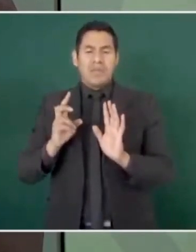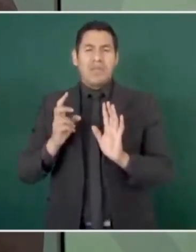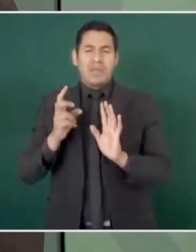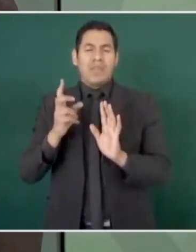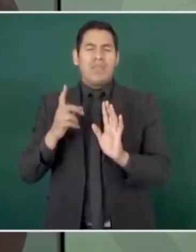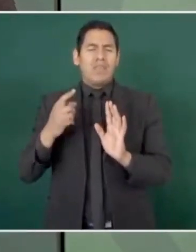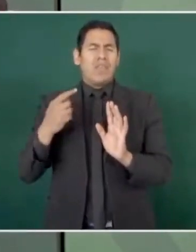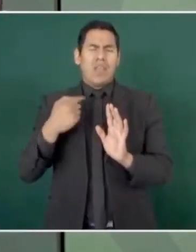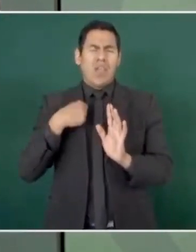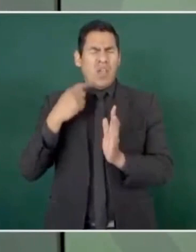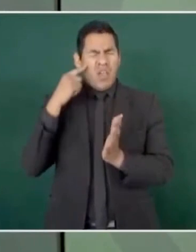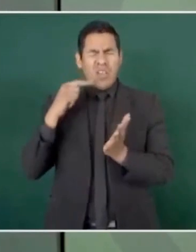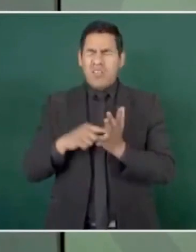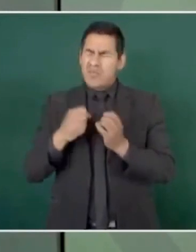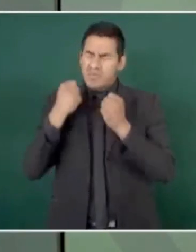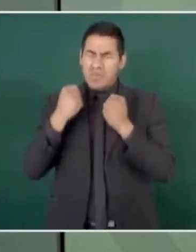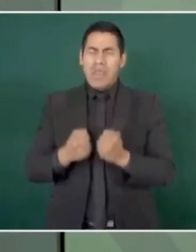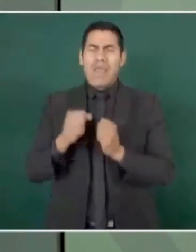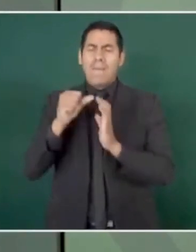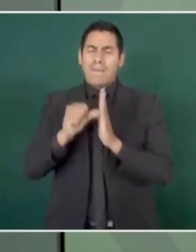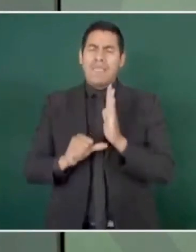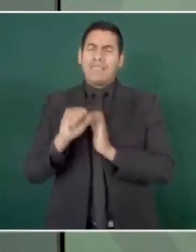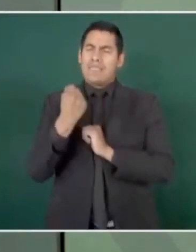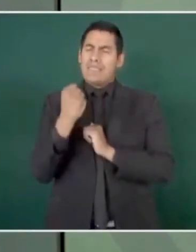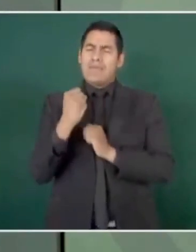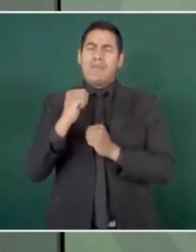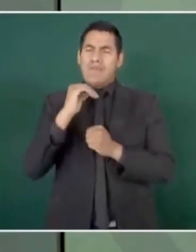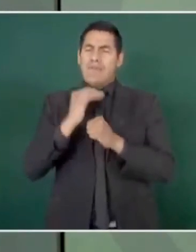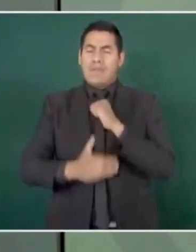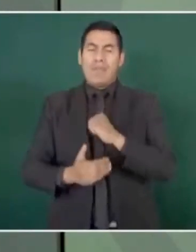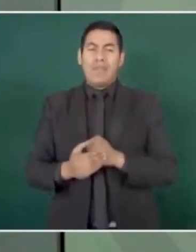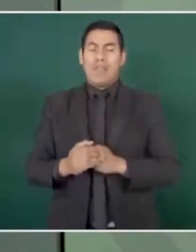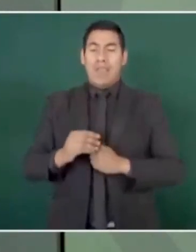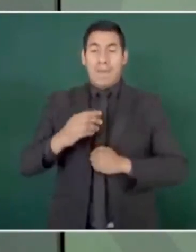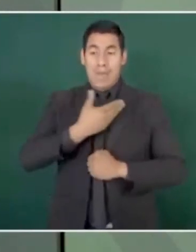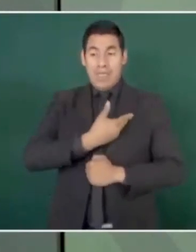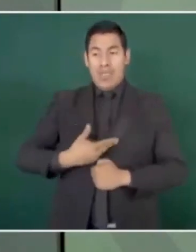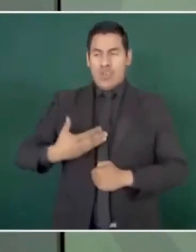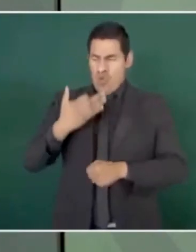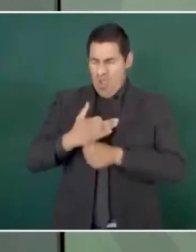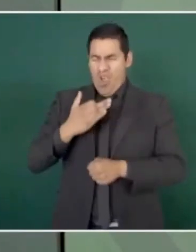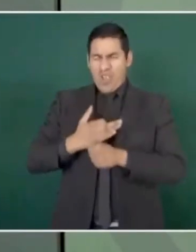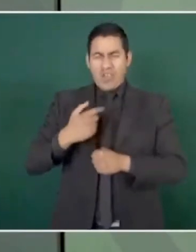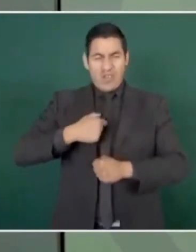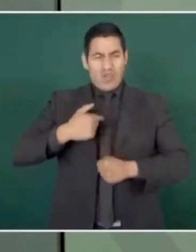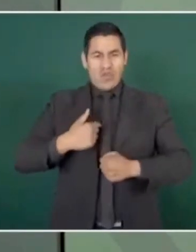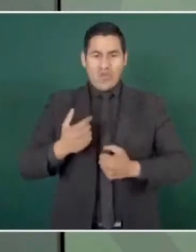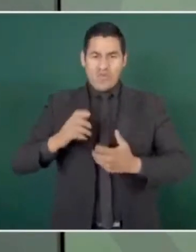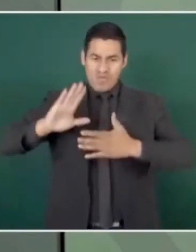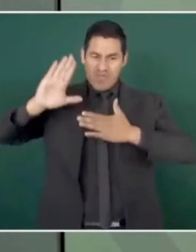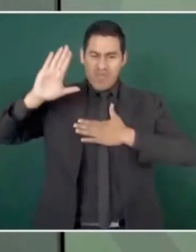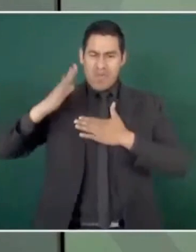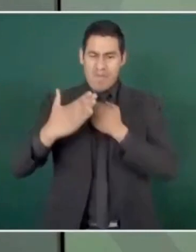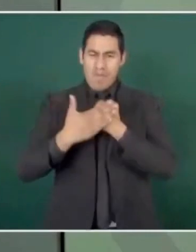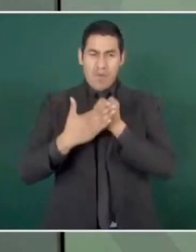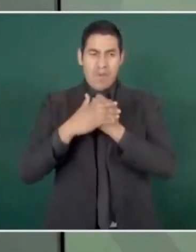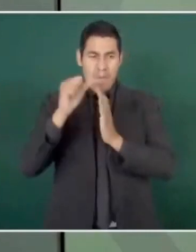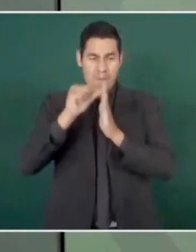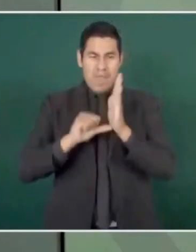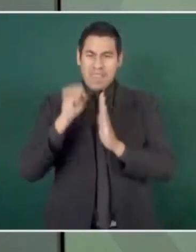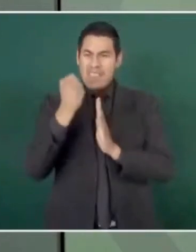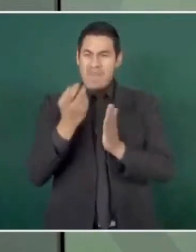Estarán prácticamente terminadas en septiembre, señor presidente. Bueno, me puedo comprometer a que vamos a venir a inaugurarlas en septiembre,